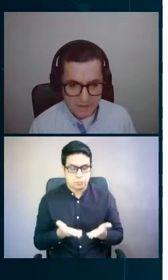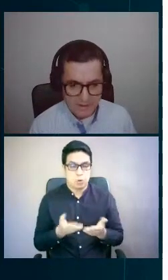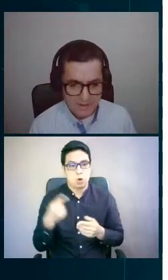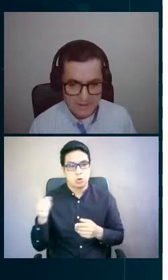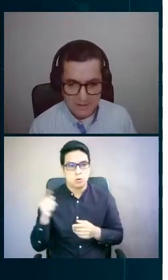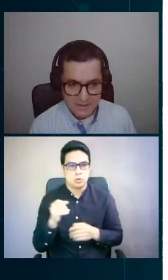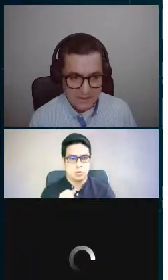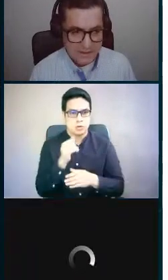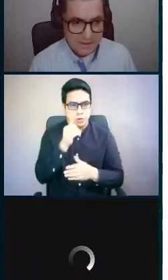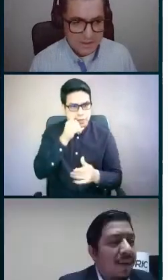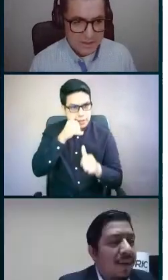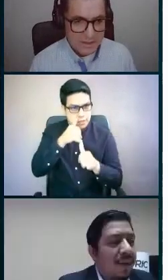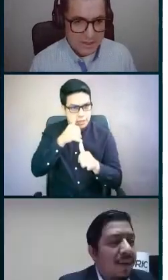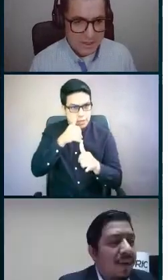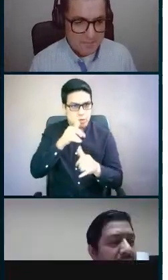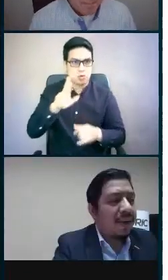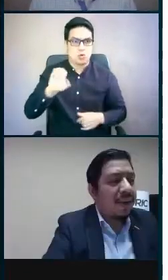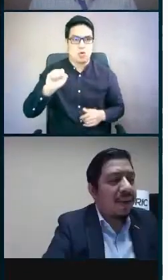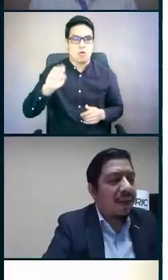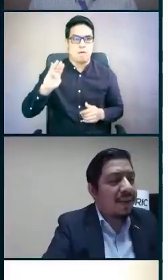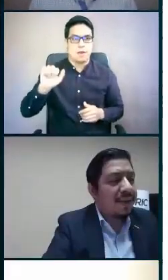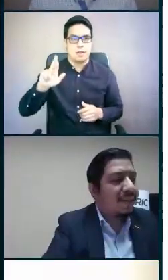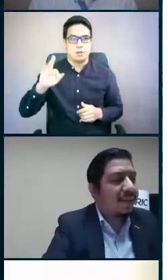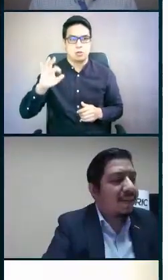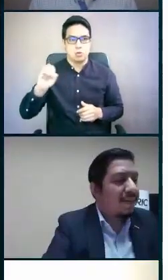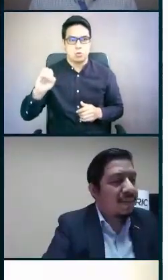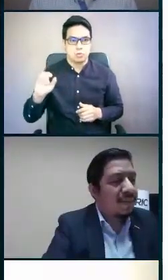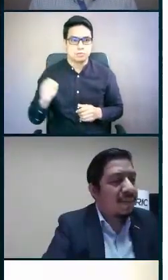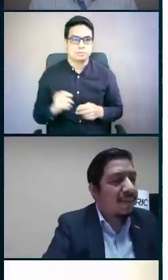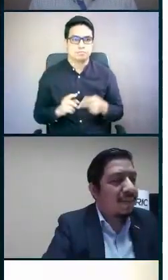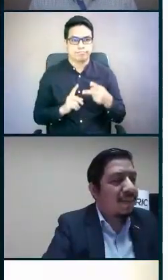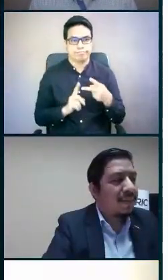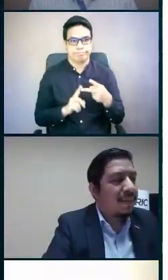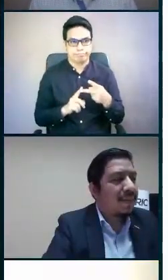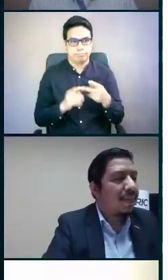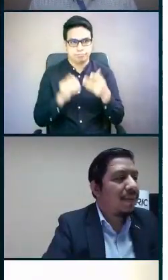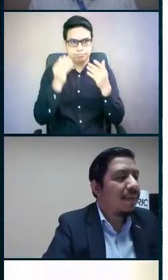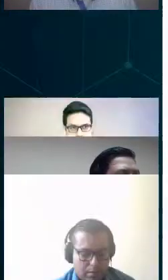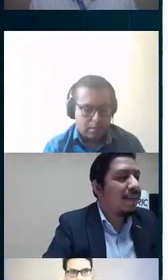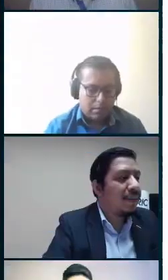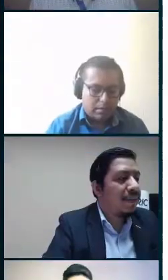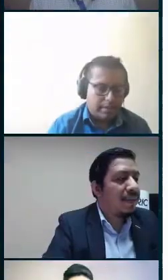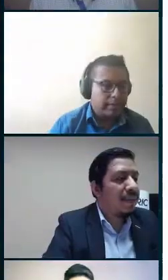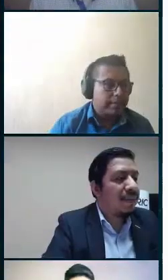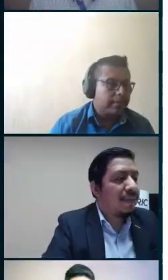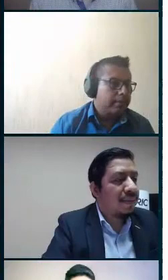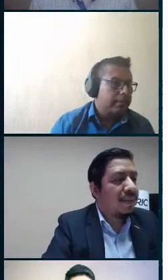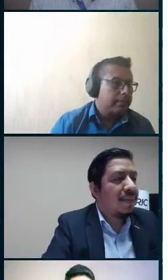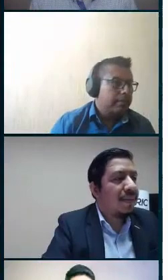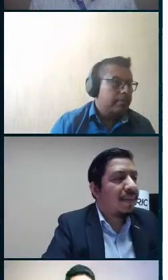Romano. Buenos días. Para iniciar la presentación quisiera